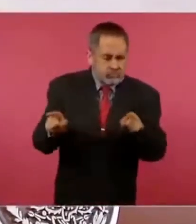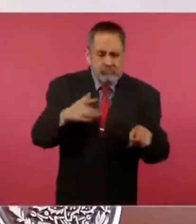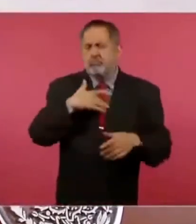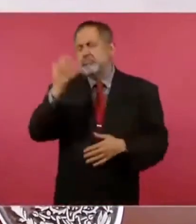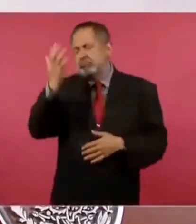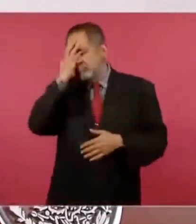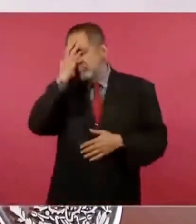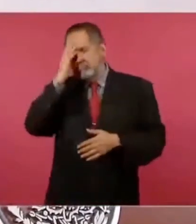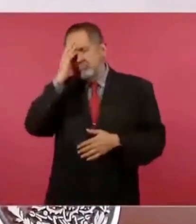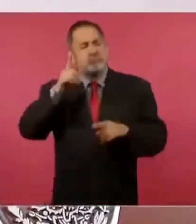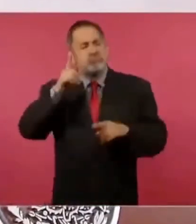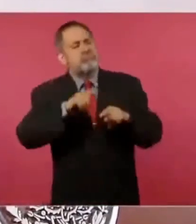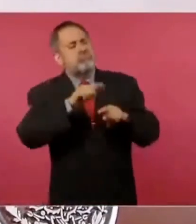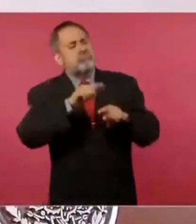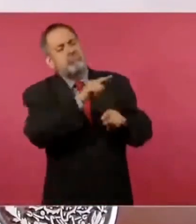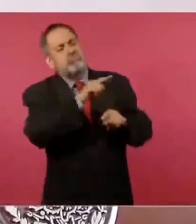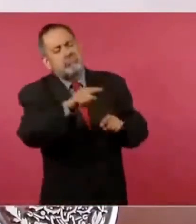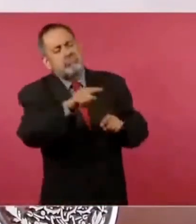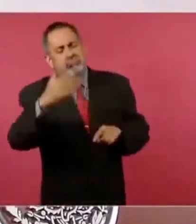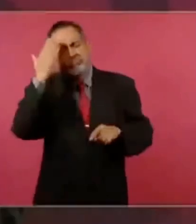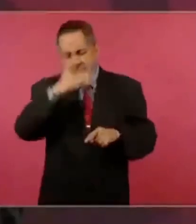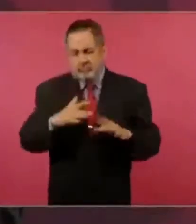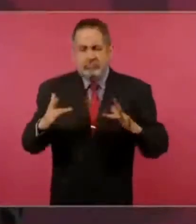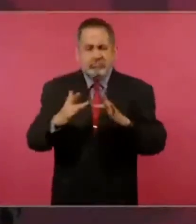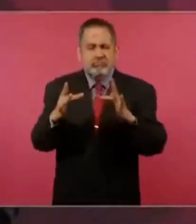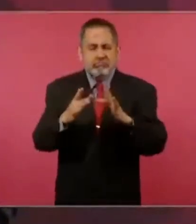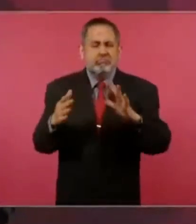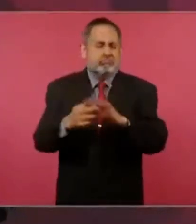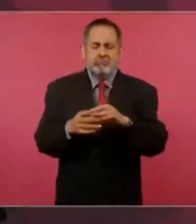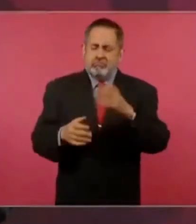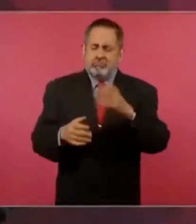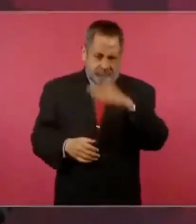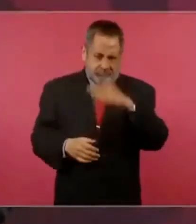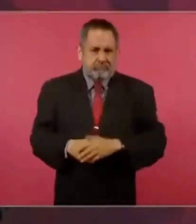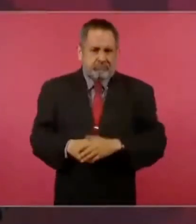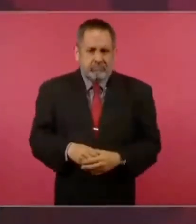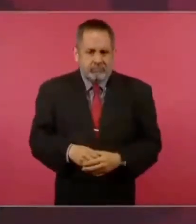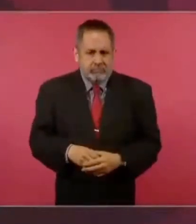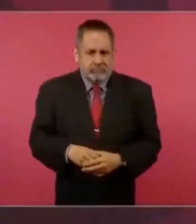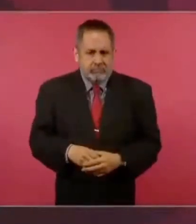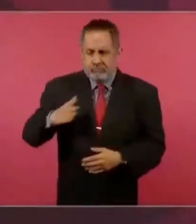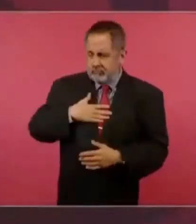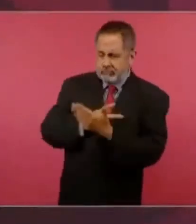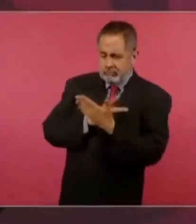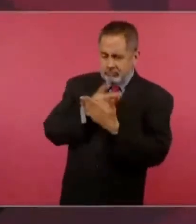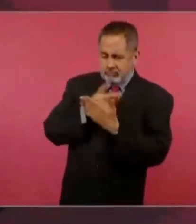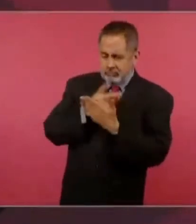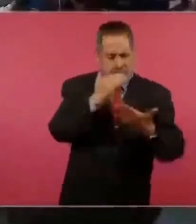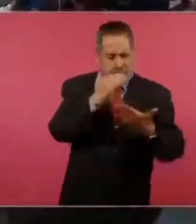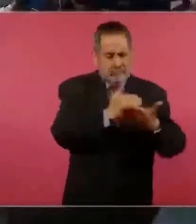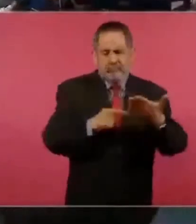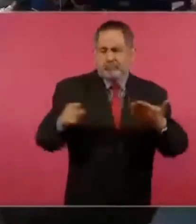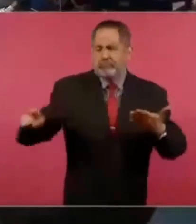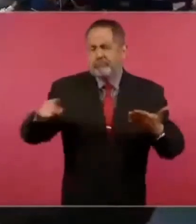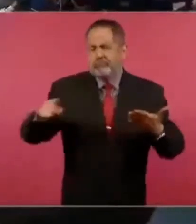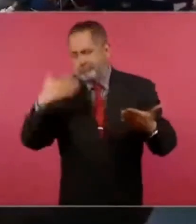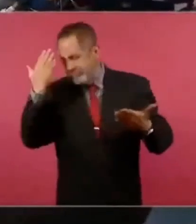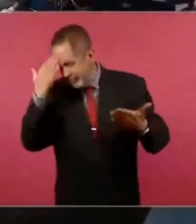sobre los programas que nosotros estamos aplicando,